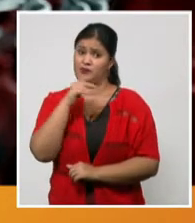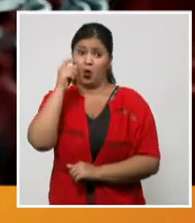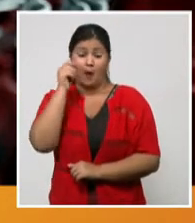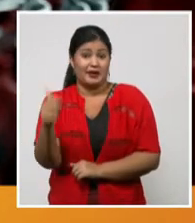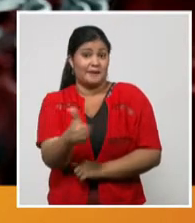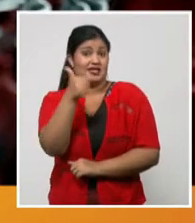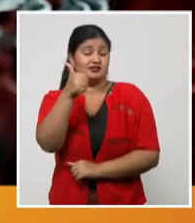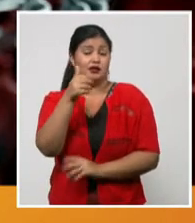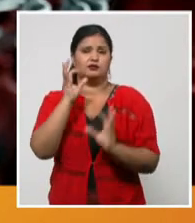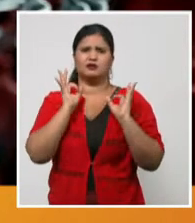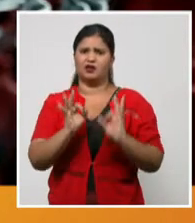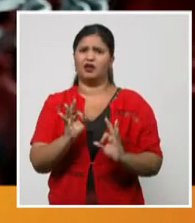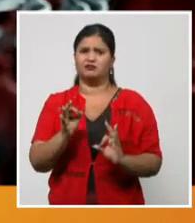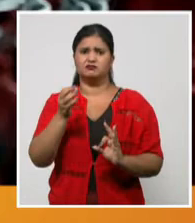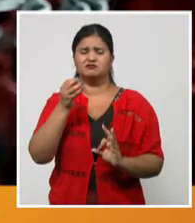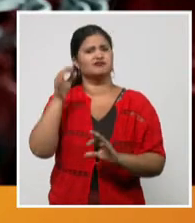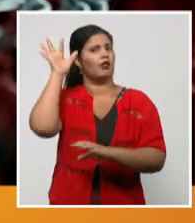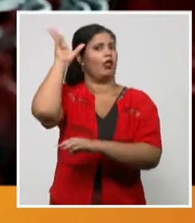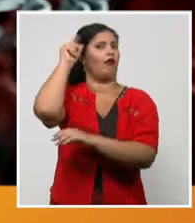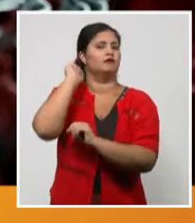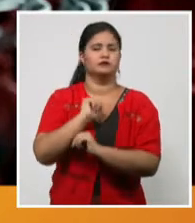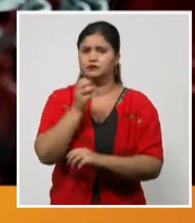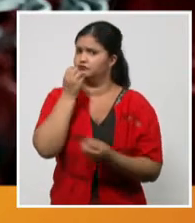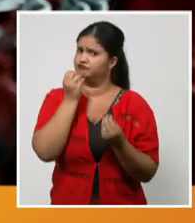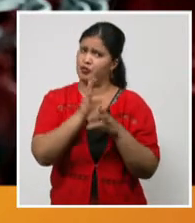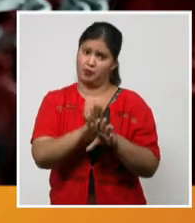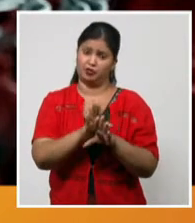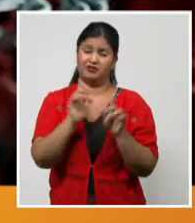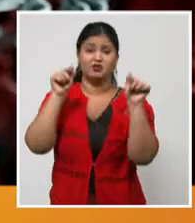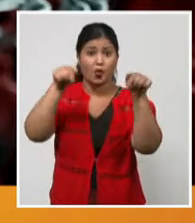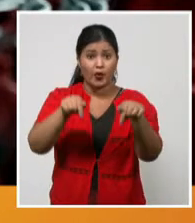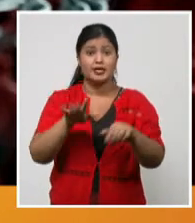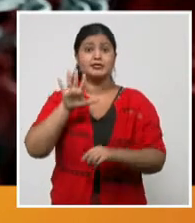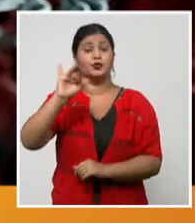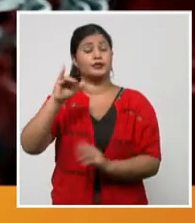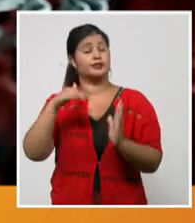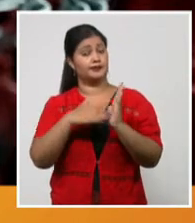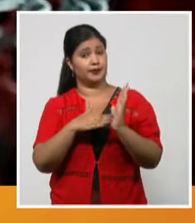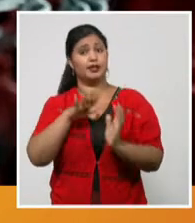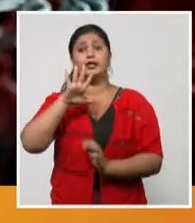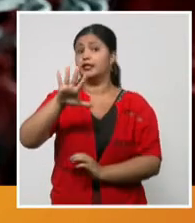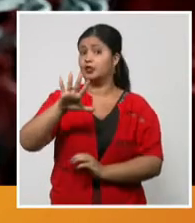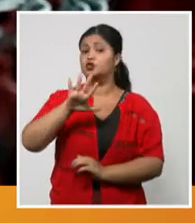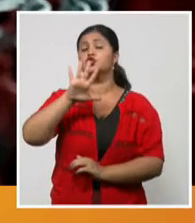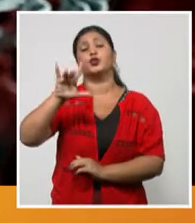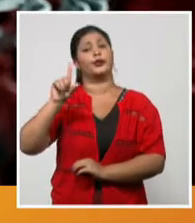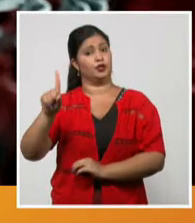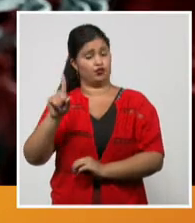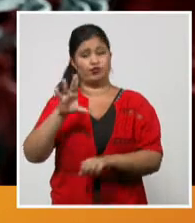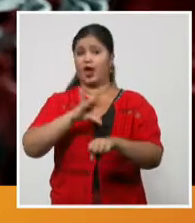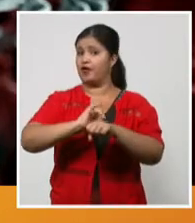y los contagios continúan en incremento. Hoy ya son 56 mil 551 los enfermos.